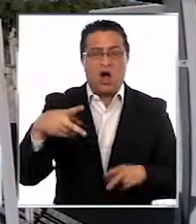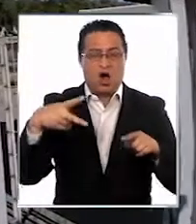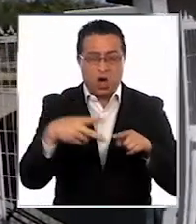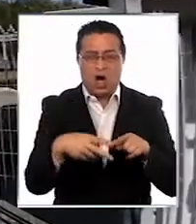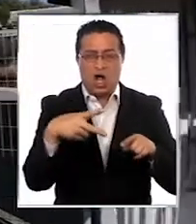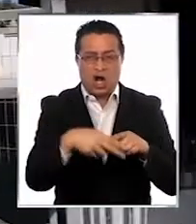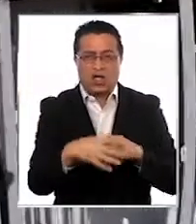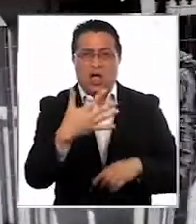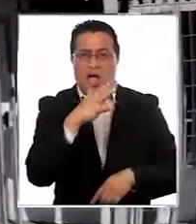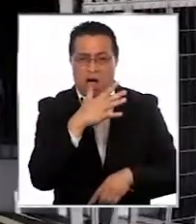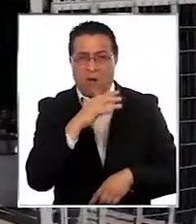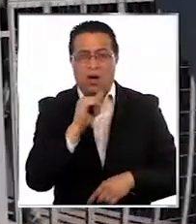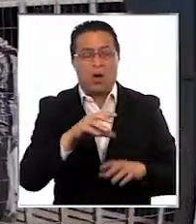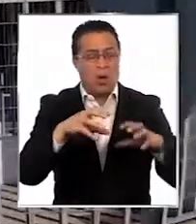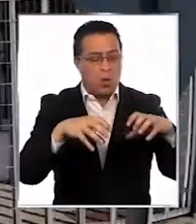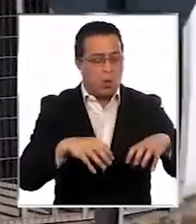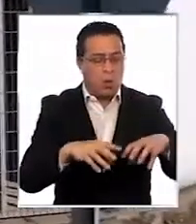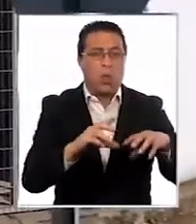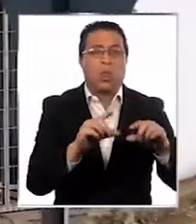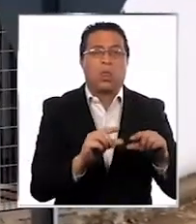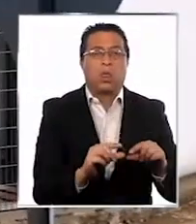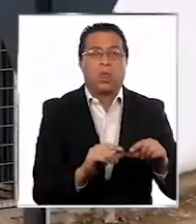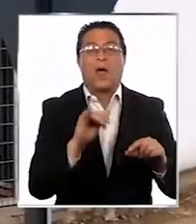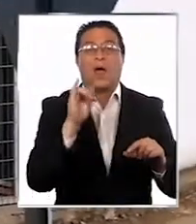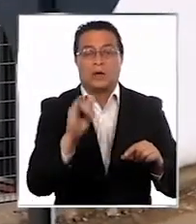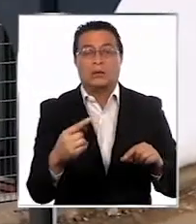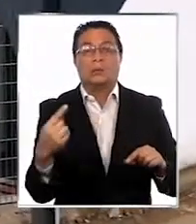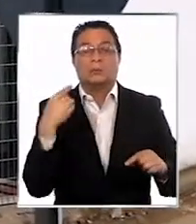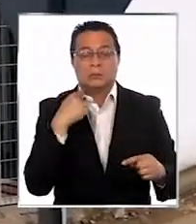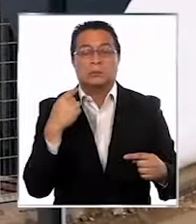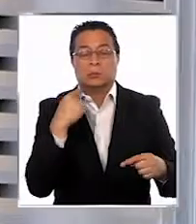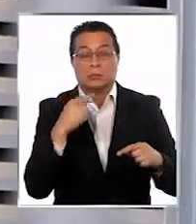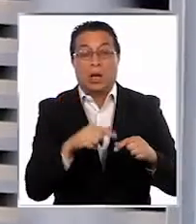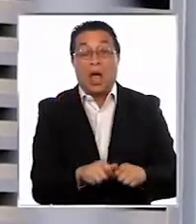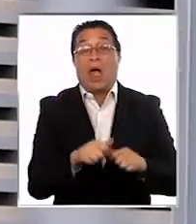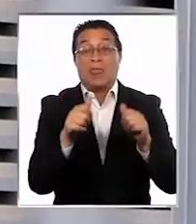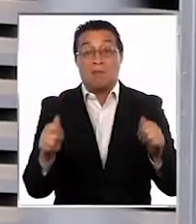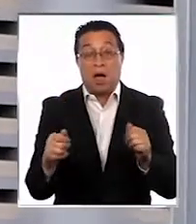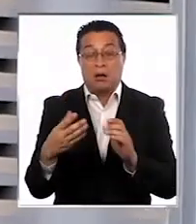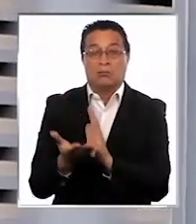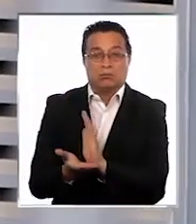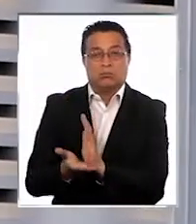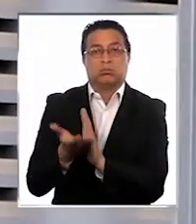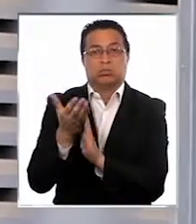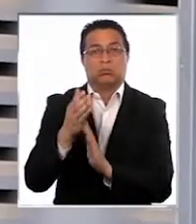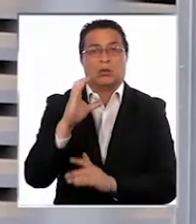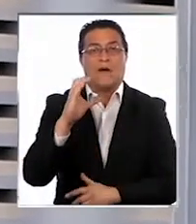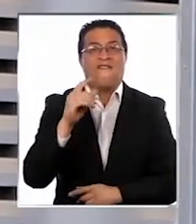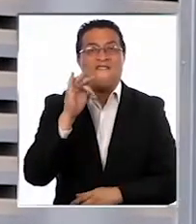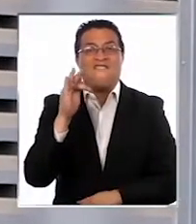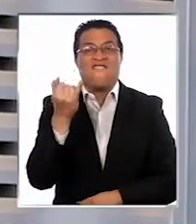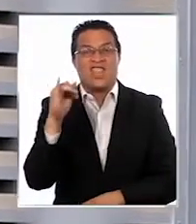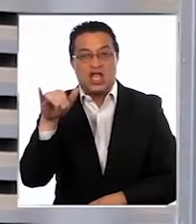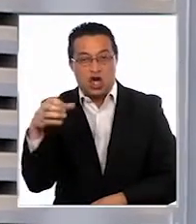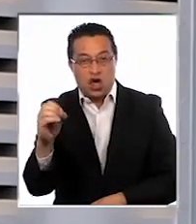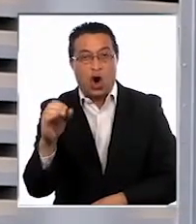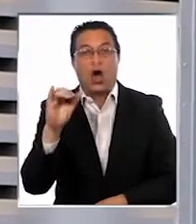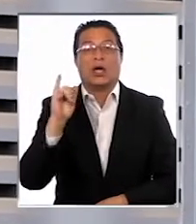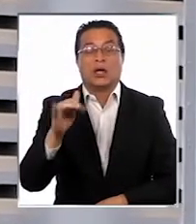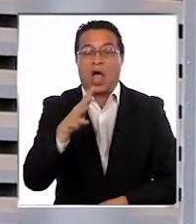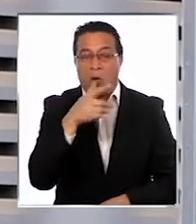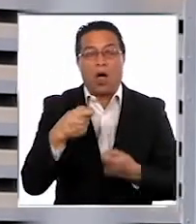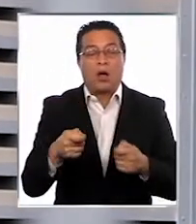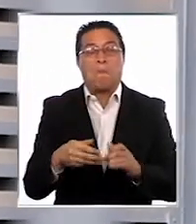suministro de agua, baja de presión y además de estas fallas en el servicio, suben el costo del cargo fijo y del gasto de agua. Esto